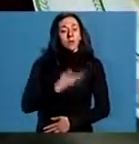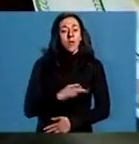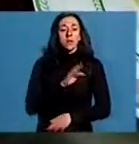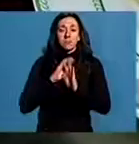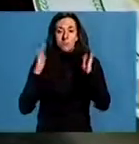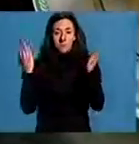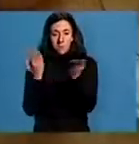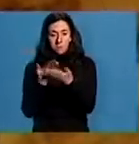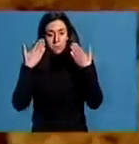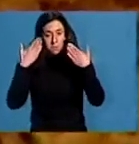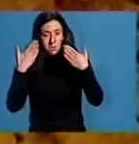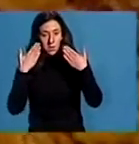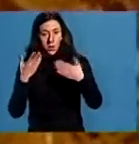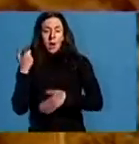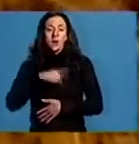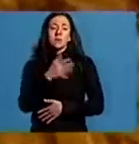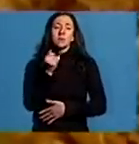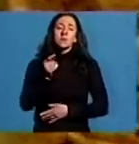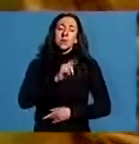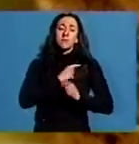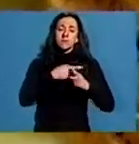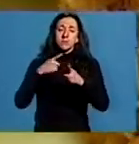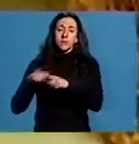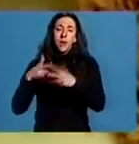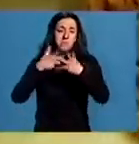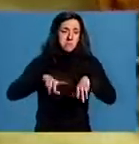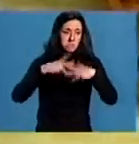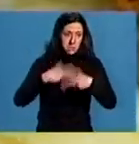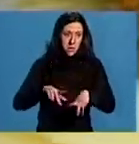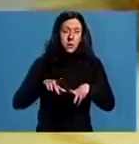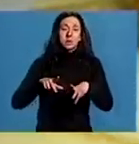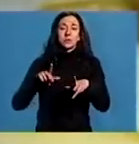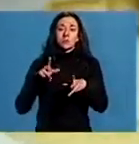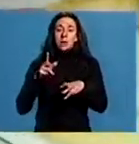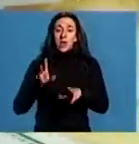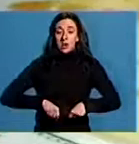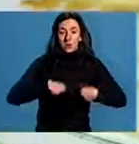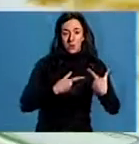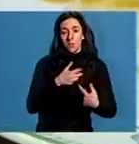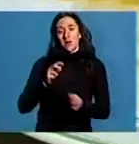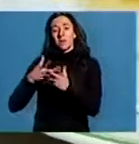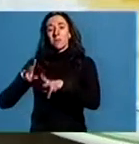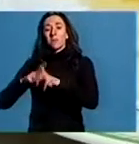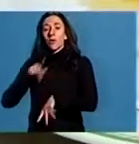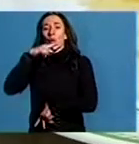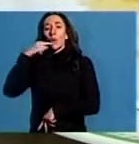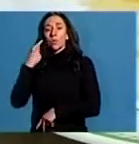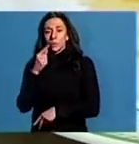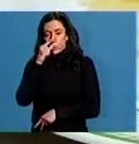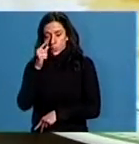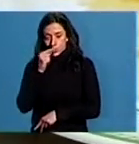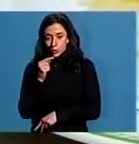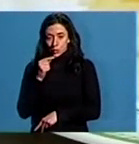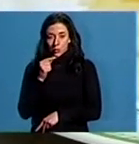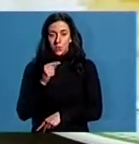muralla romana haberá distincións extraordinarias o mellor prato ecolóxico e o mellor prato lugosave a marca de calidade dos produtos